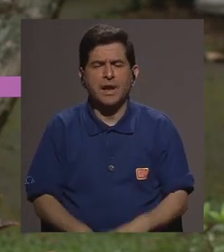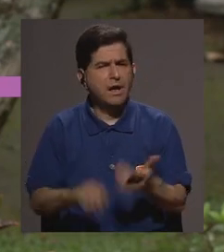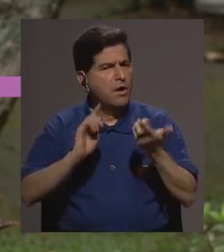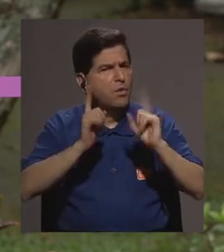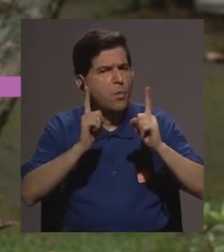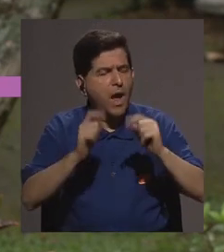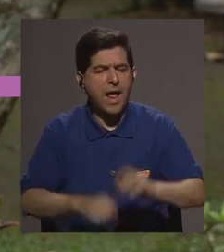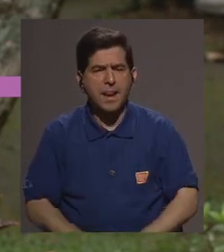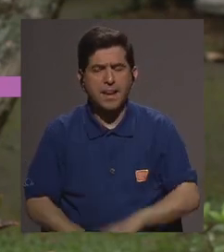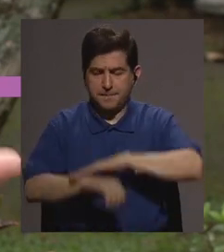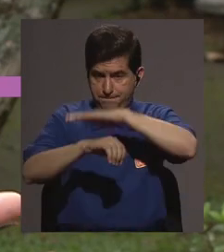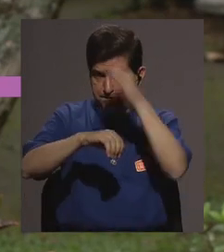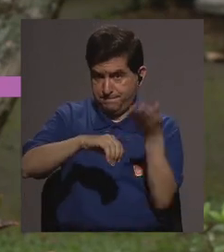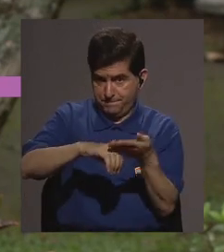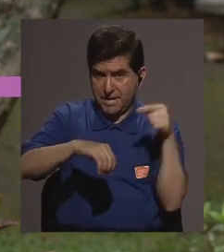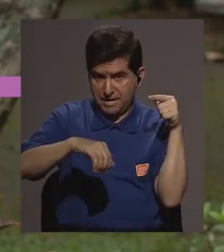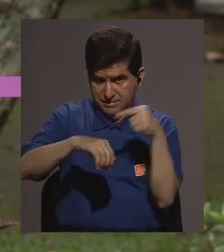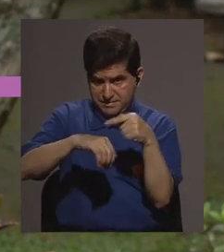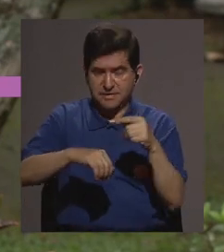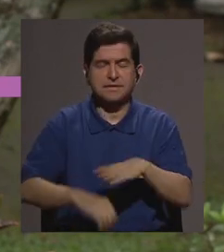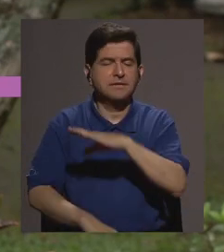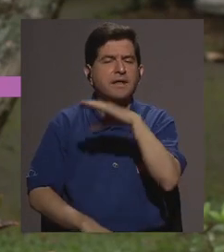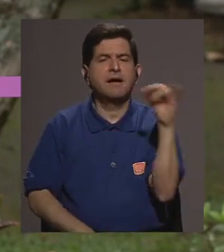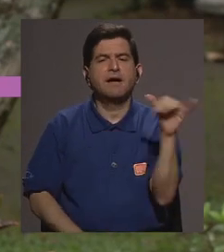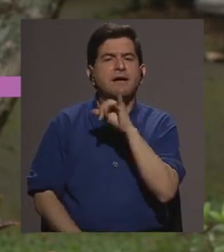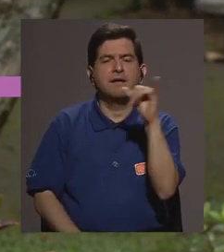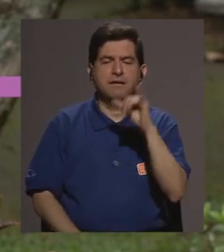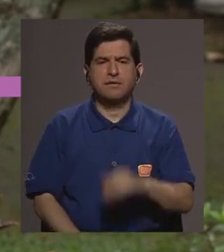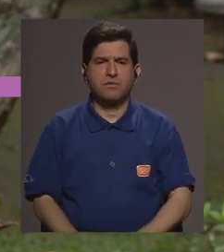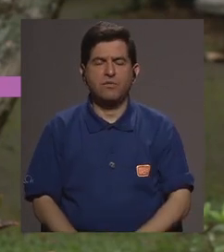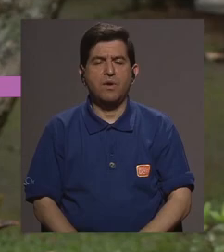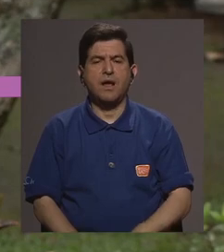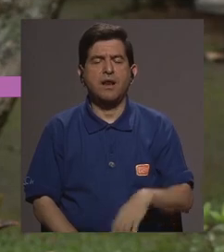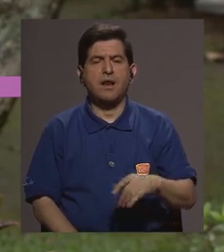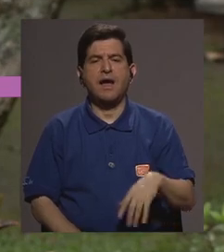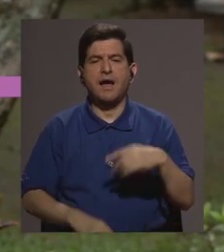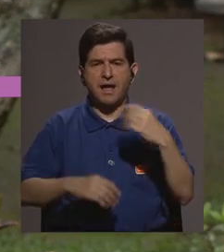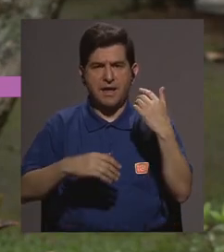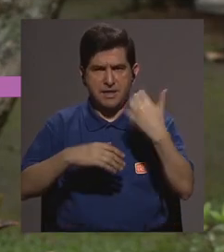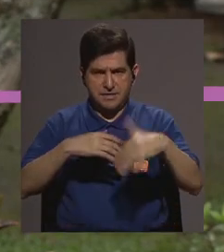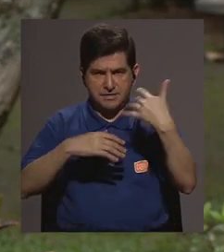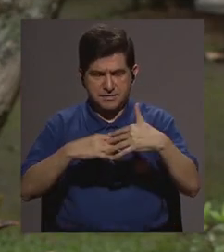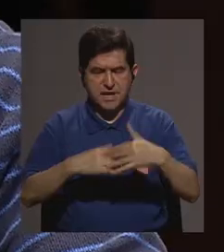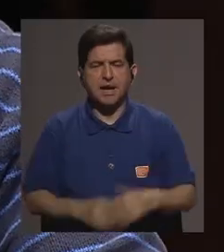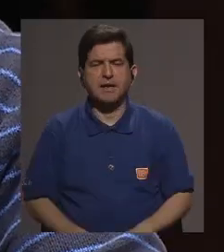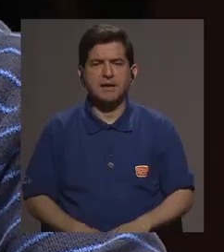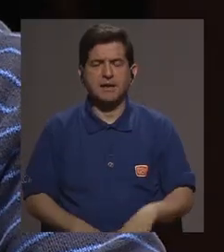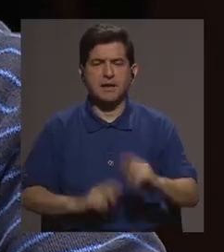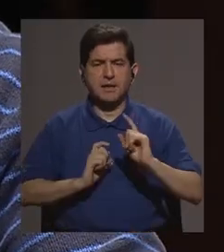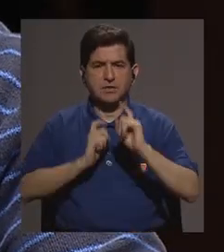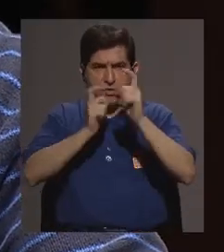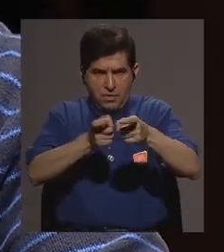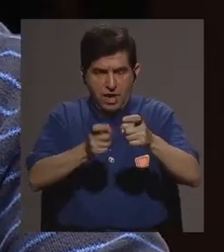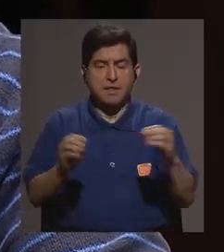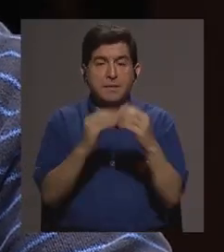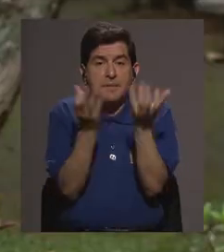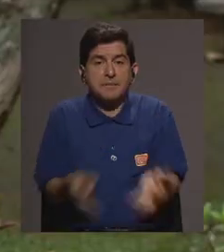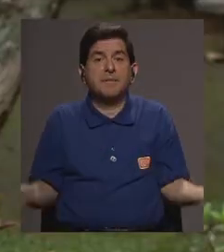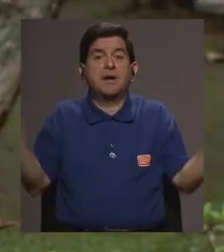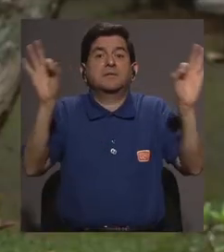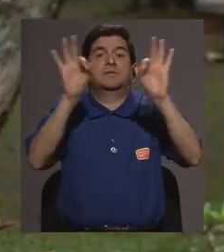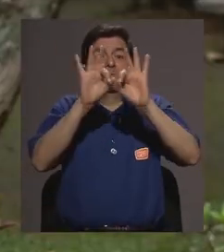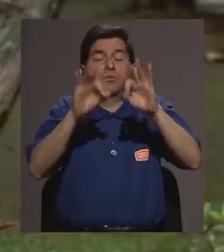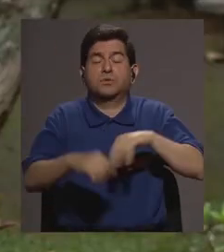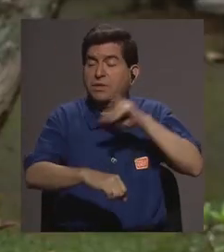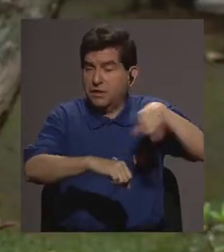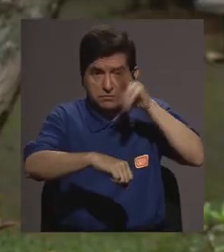que son la transplacentaria a través de la mamá y también por donaciones de sangre Pero la más